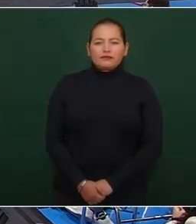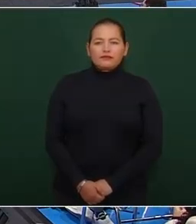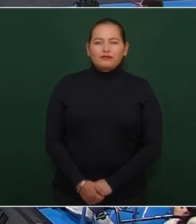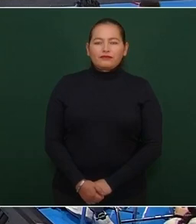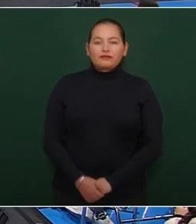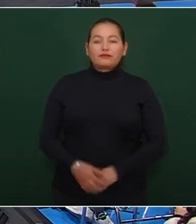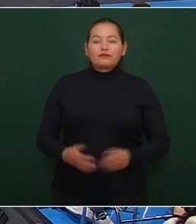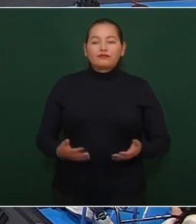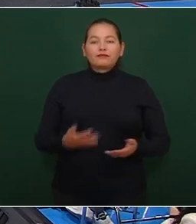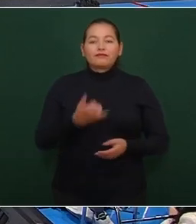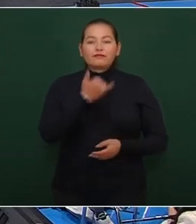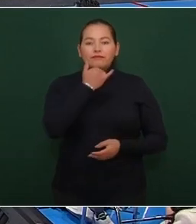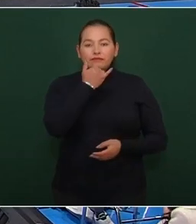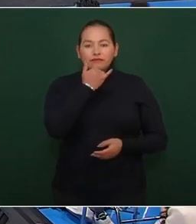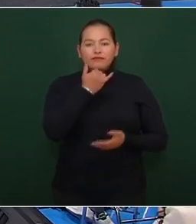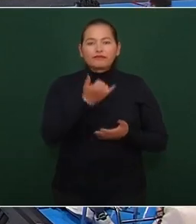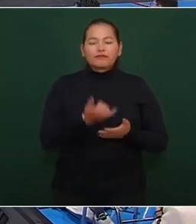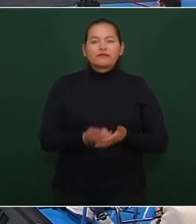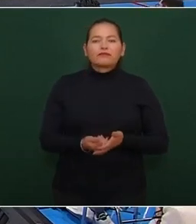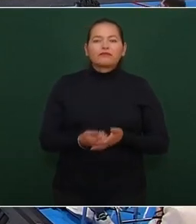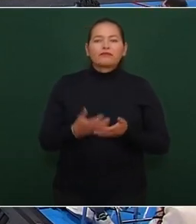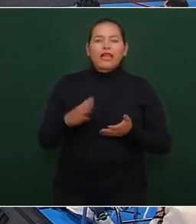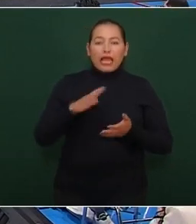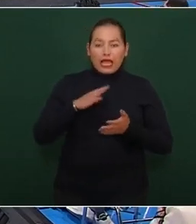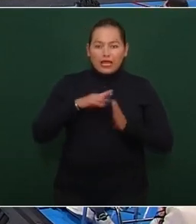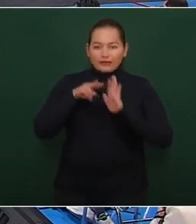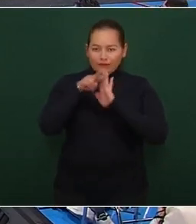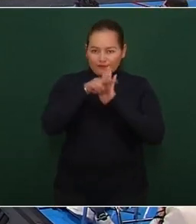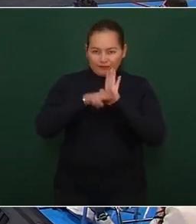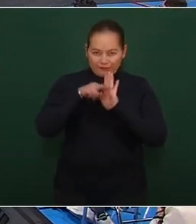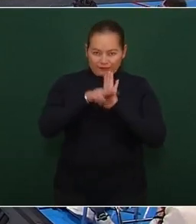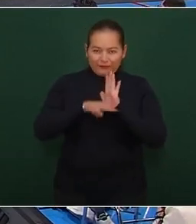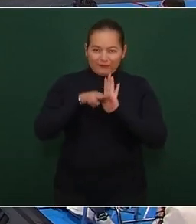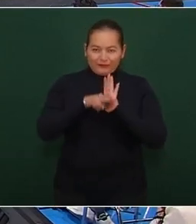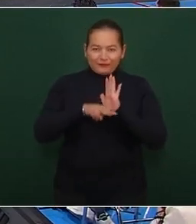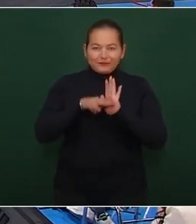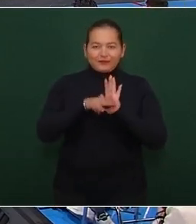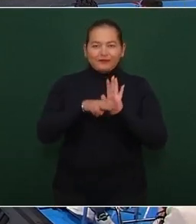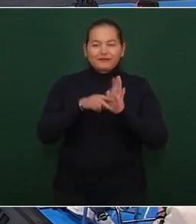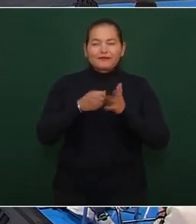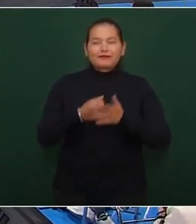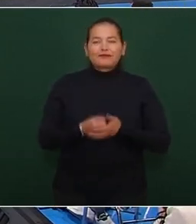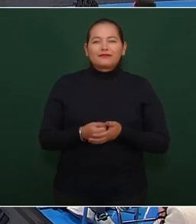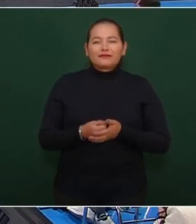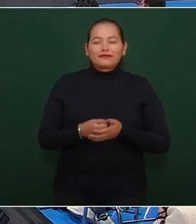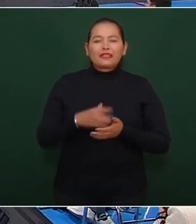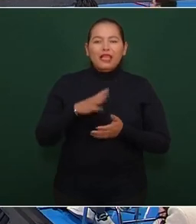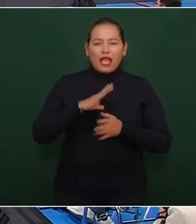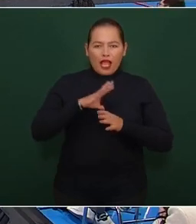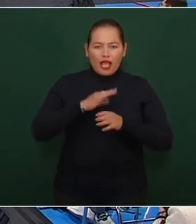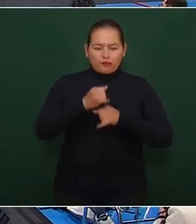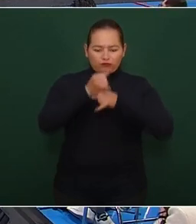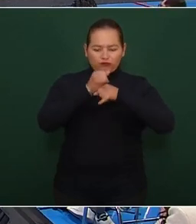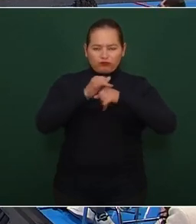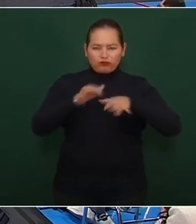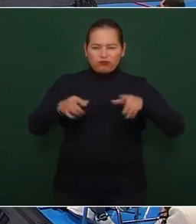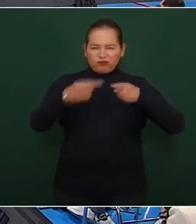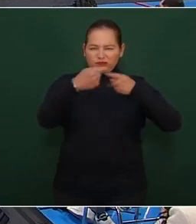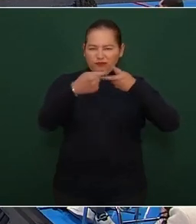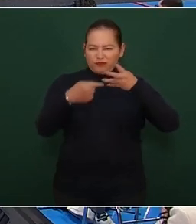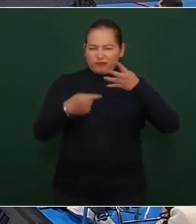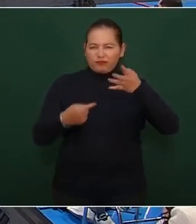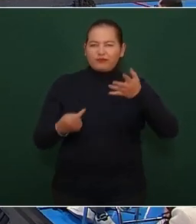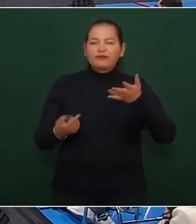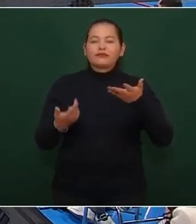Perdón, tenemos un video que da la información sobre